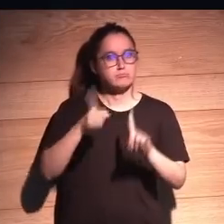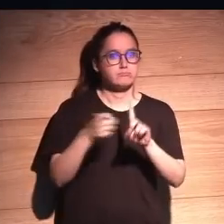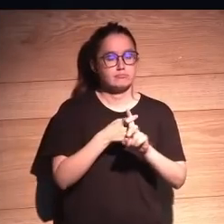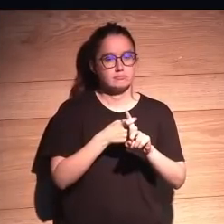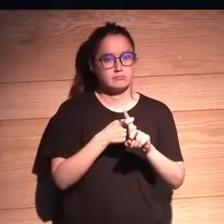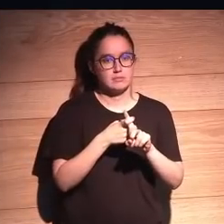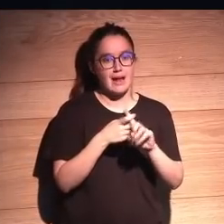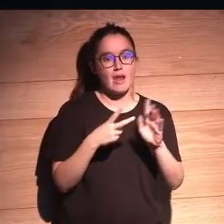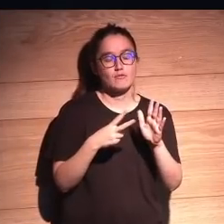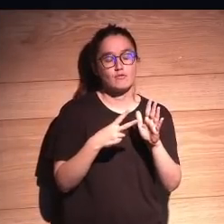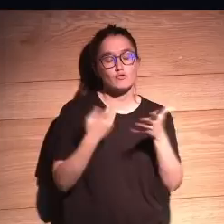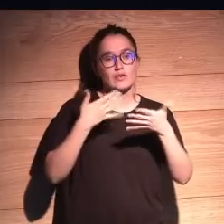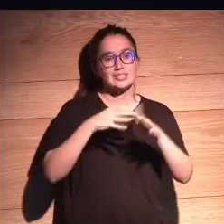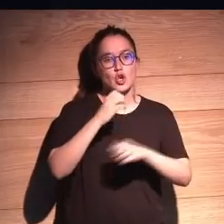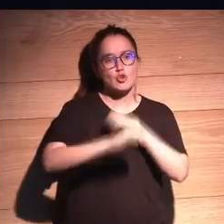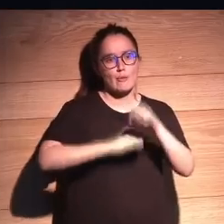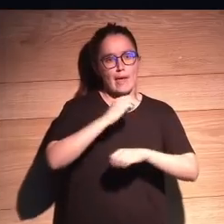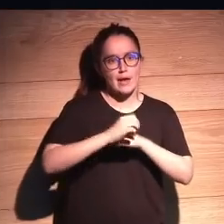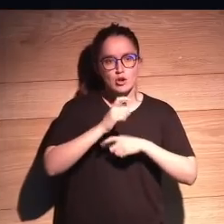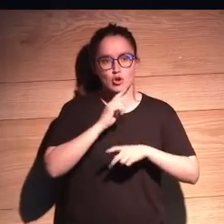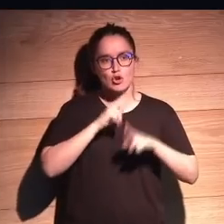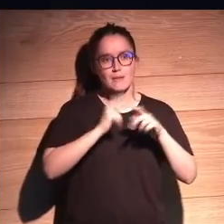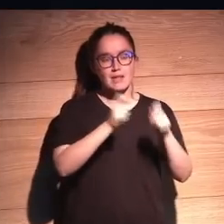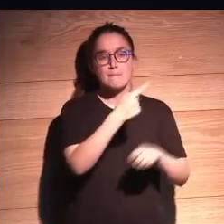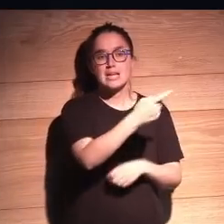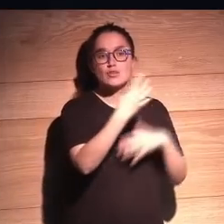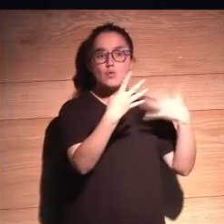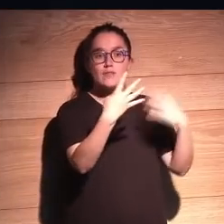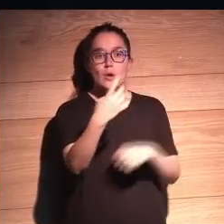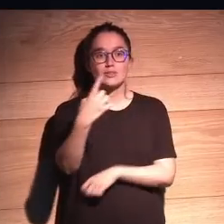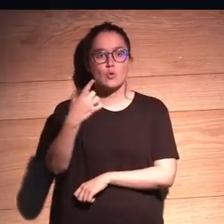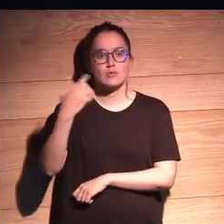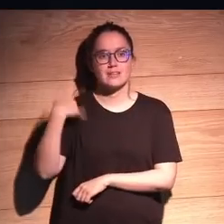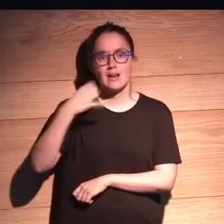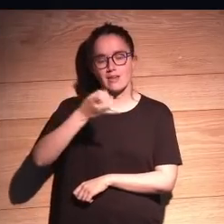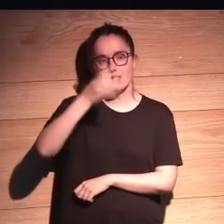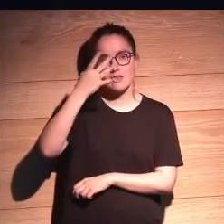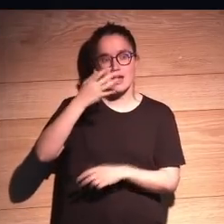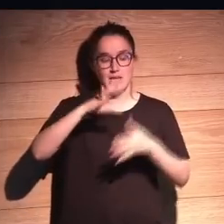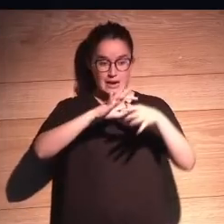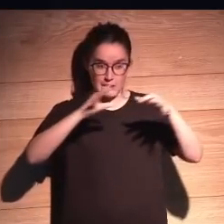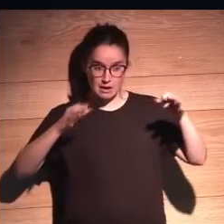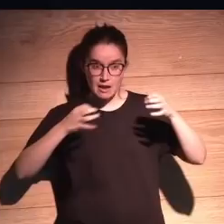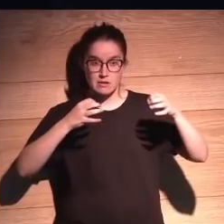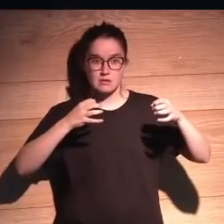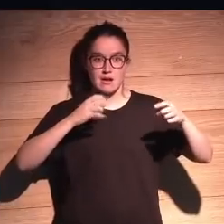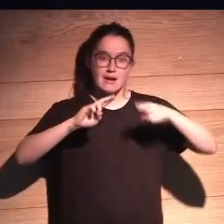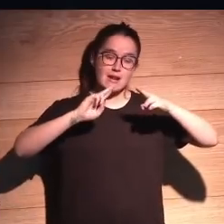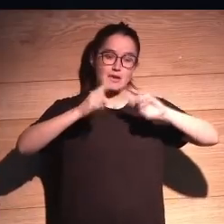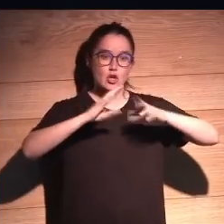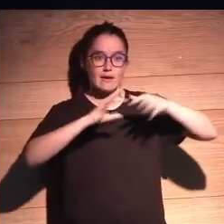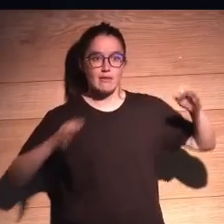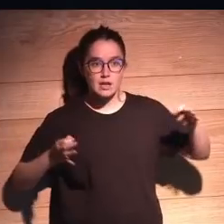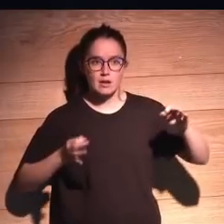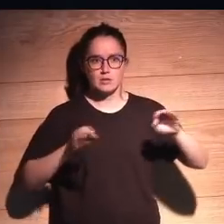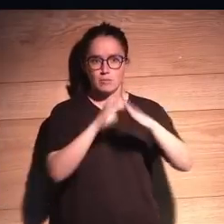nombre a la fisión nuclear. En 1941 ya teníamos la idea de reacción en cadena, publicada